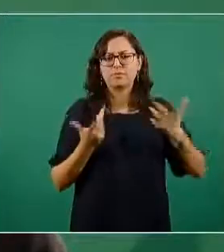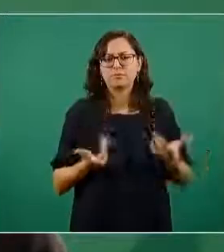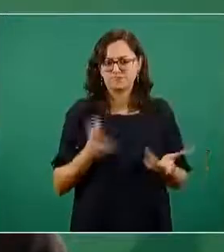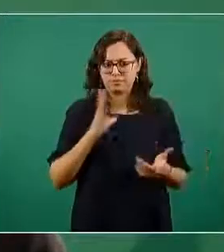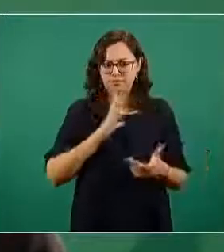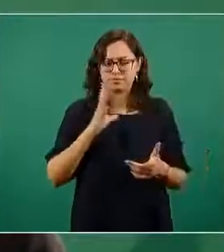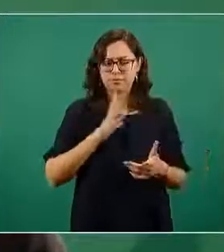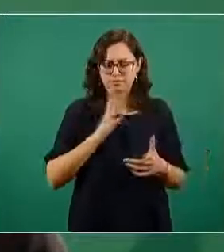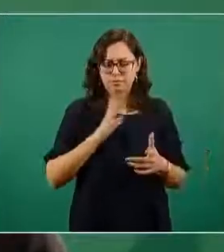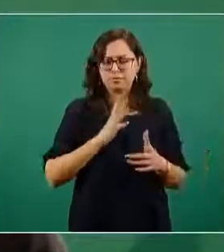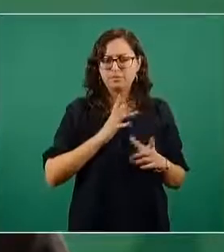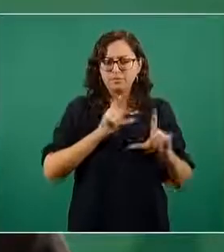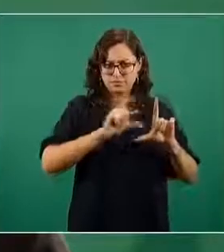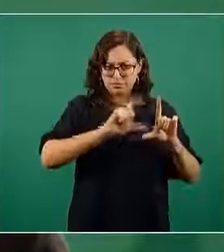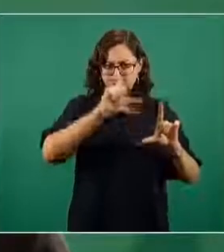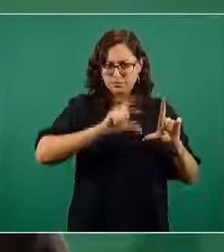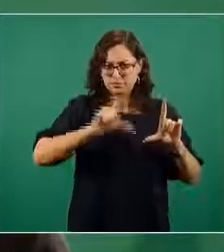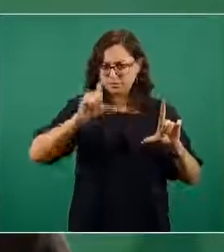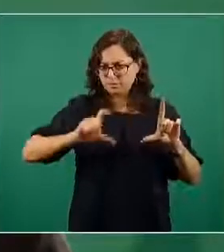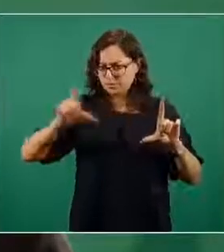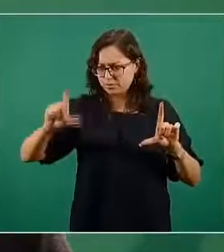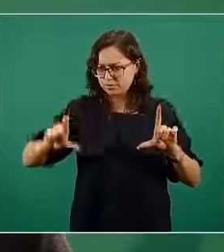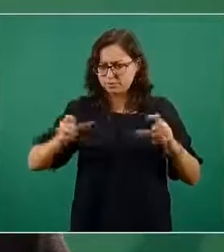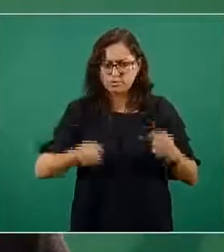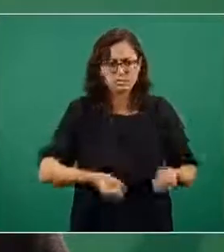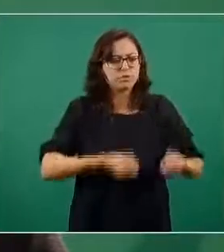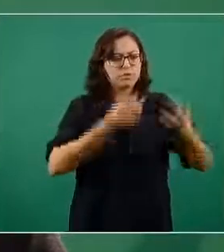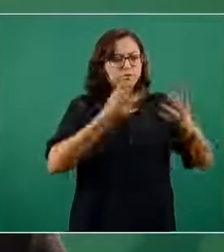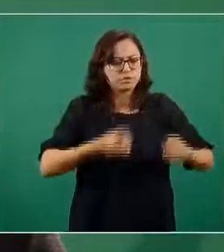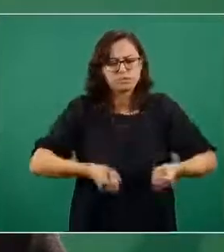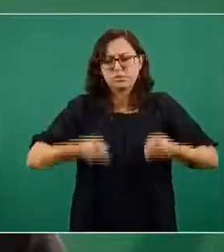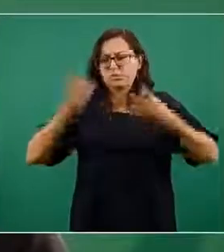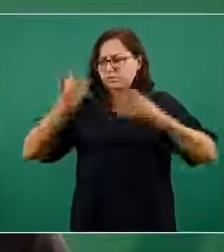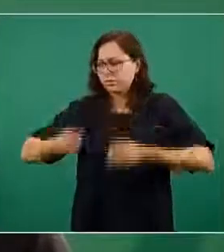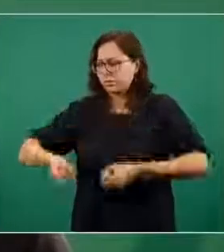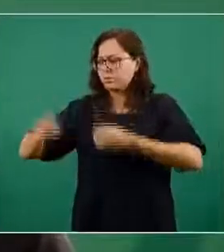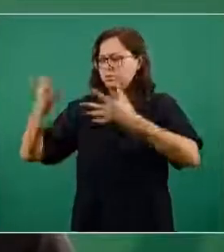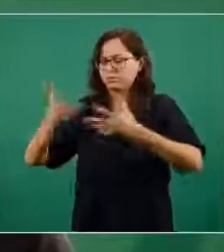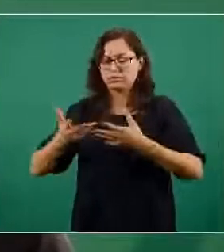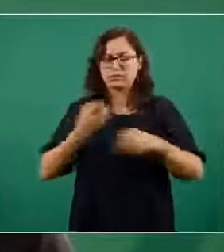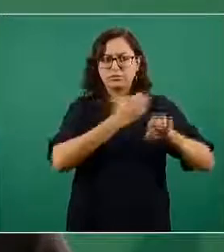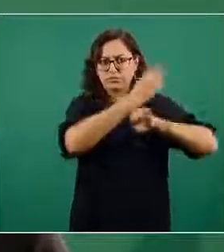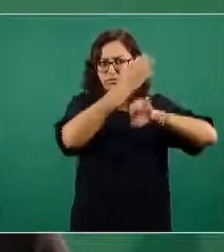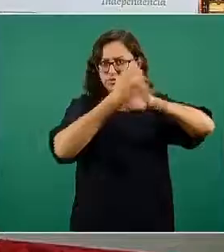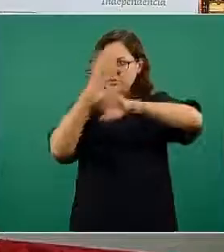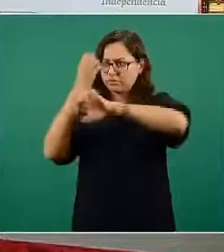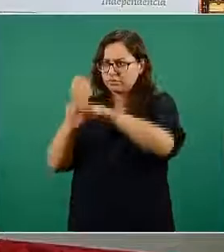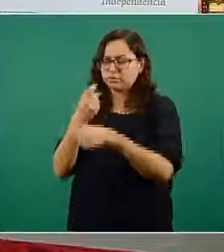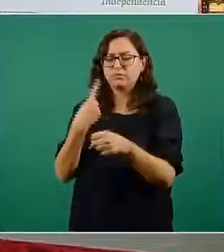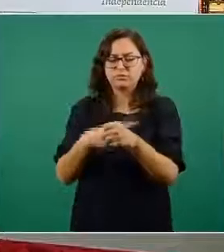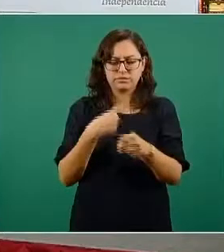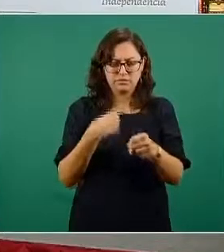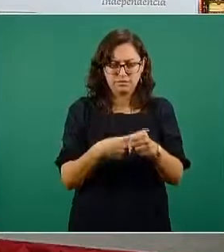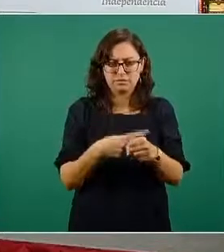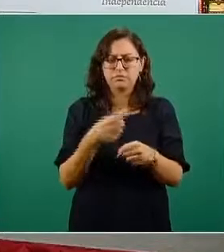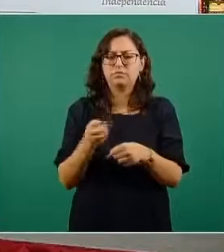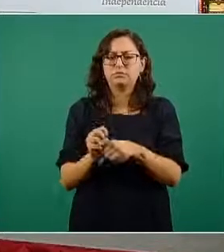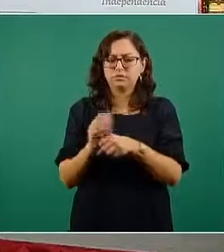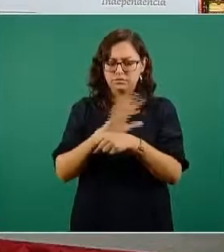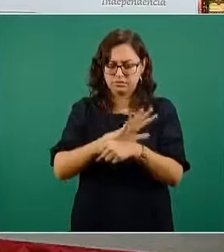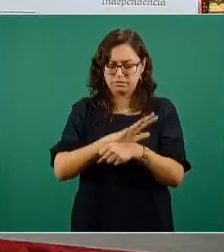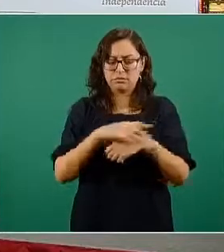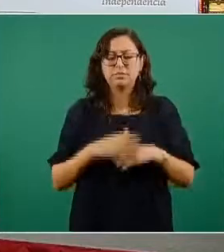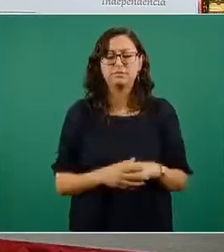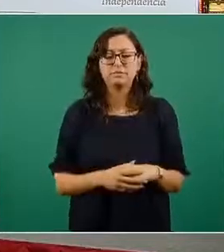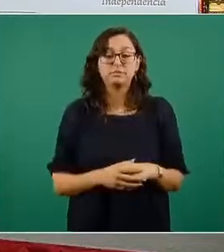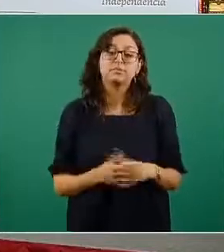colorométrica las tasas para efectos de los recién nacidos en los que se confirmó con COVID-19 y si bien es cierto